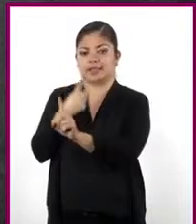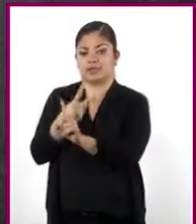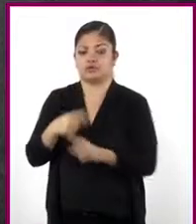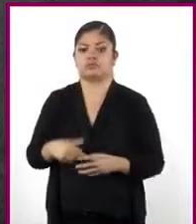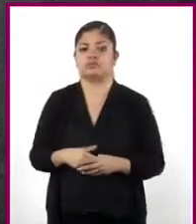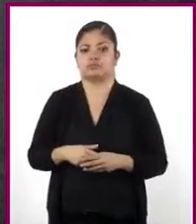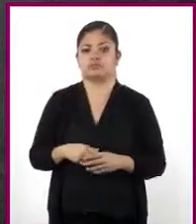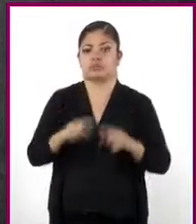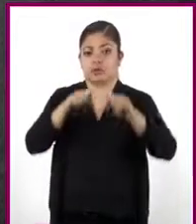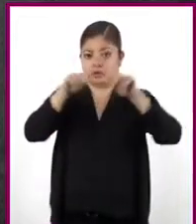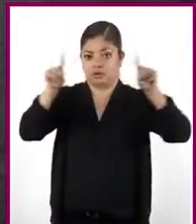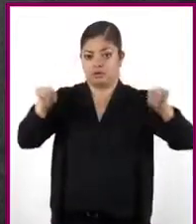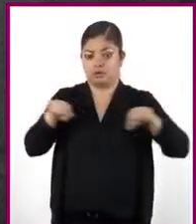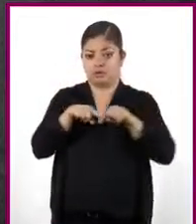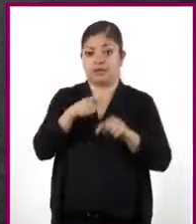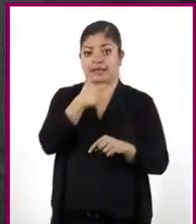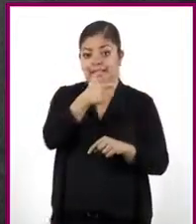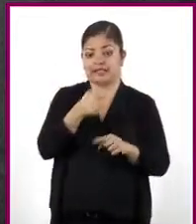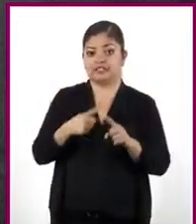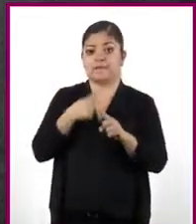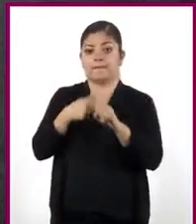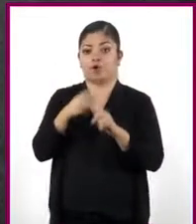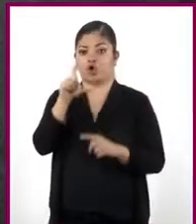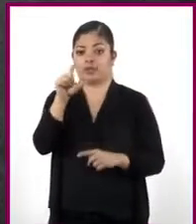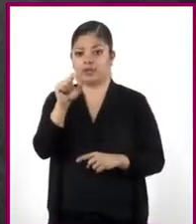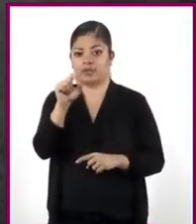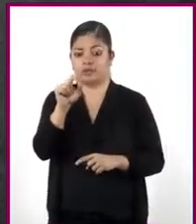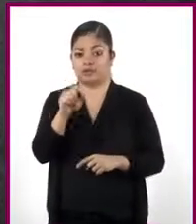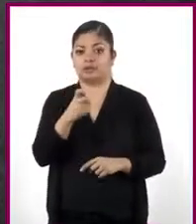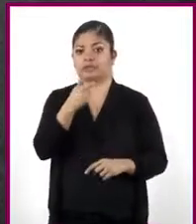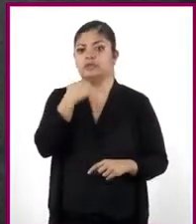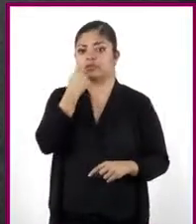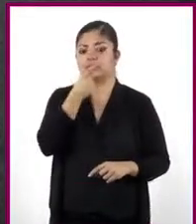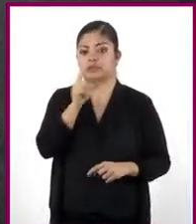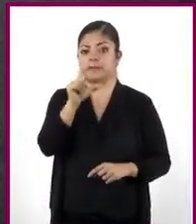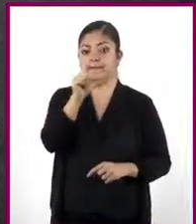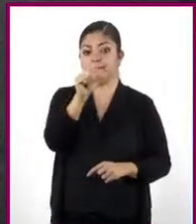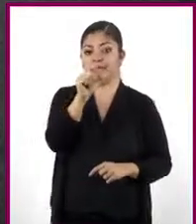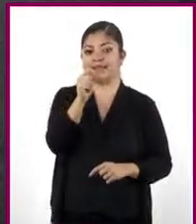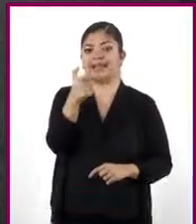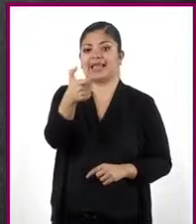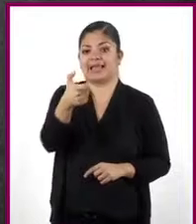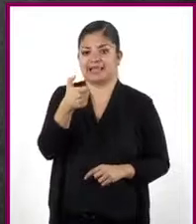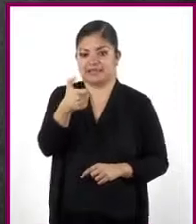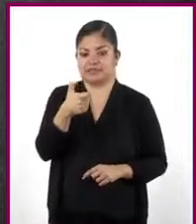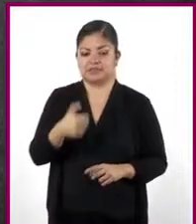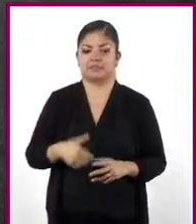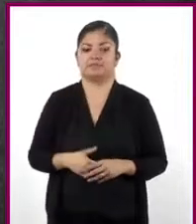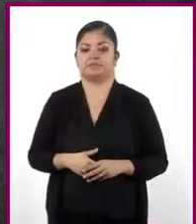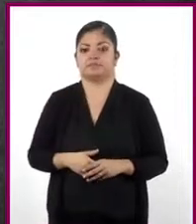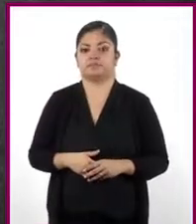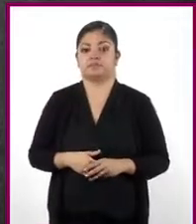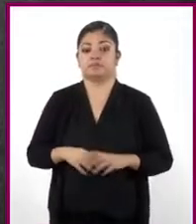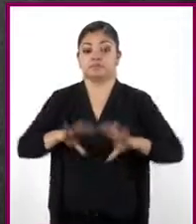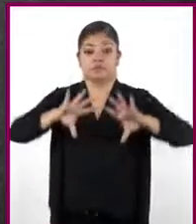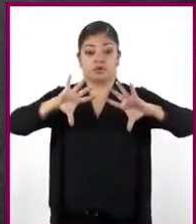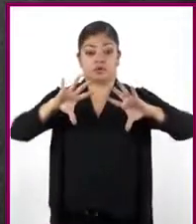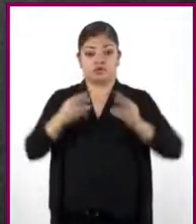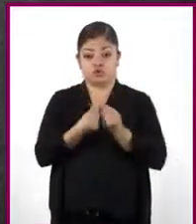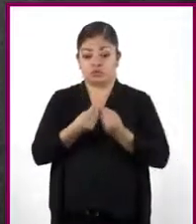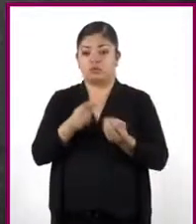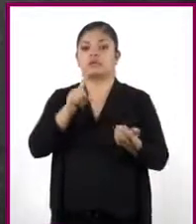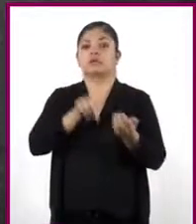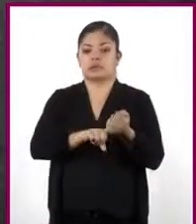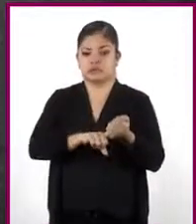Y el área del rectángulo es X por 20, es decir, 20X. Al sumar las tres áreas se